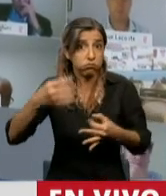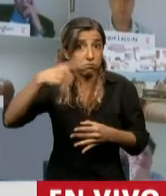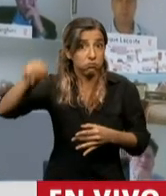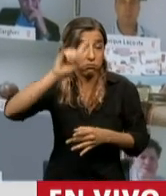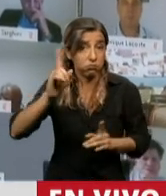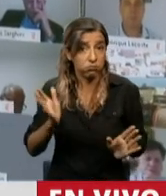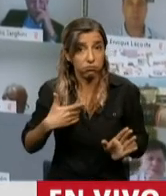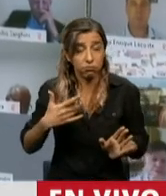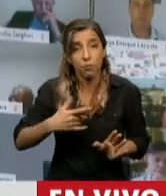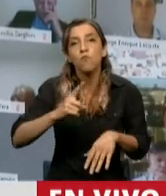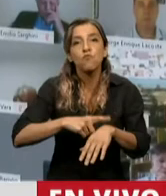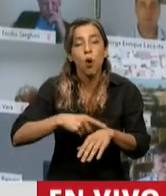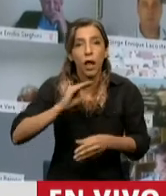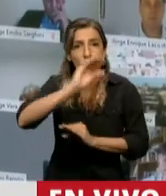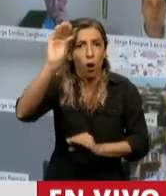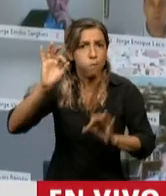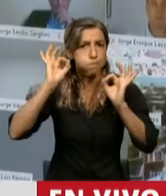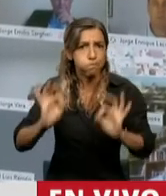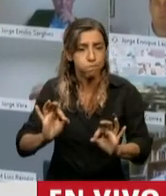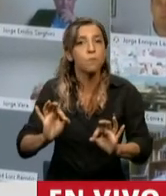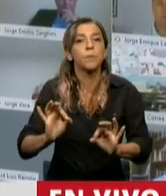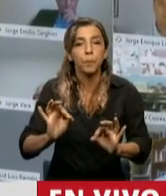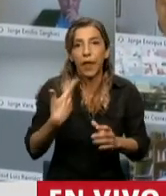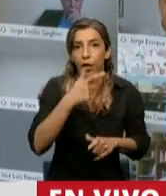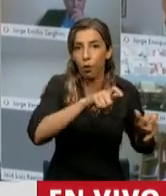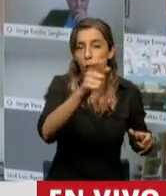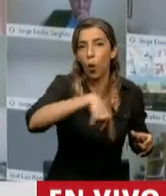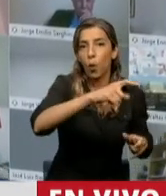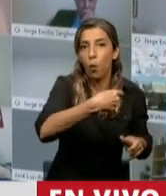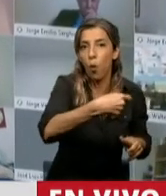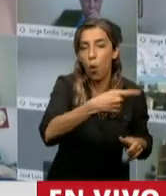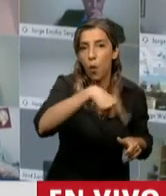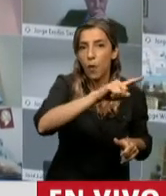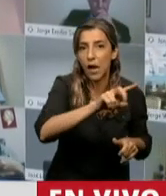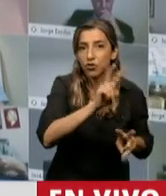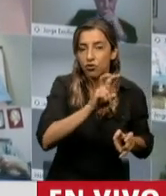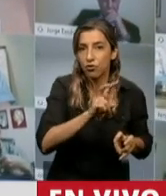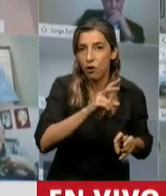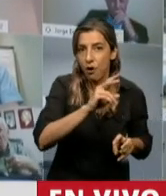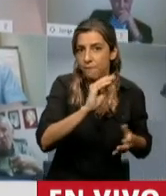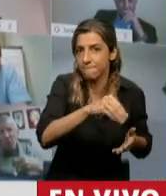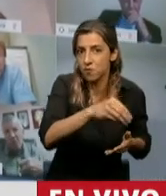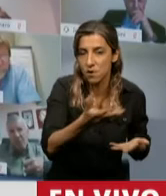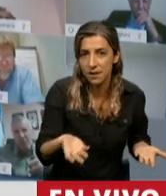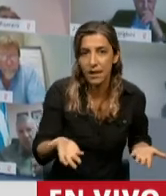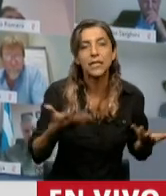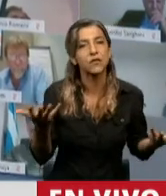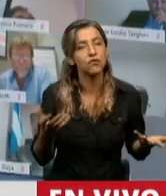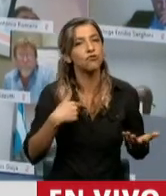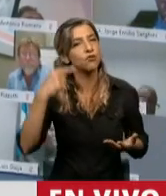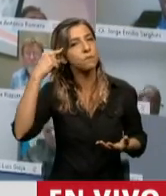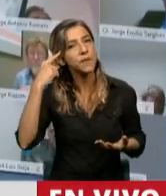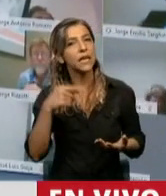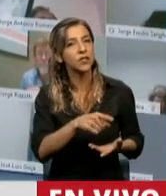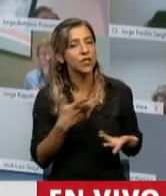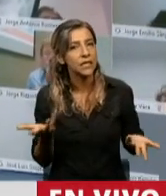a los jubilados que se estaban muriendo sin actualizaciones y sin cobrar su sentencia. Entonces, cuidado cuando hablamos de que se malgastaron los recursos porque gran parte